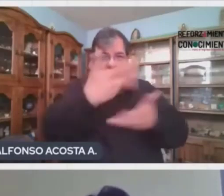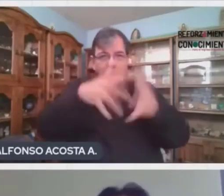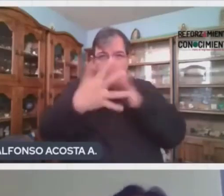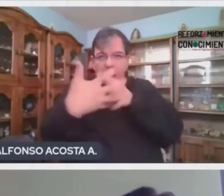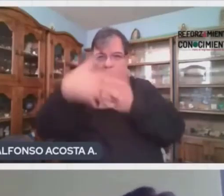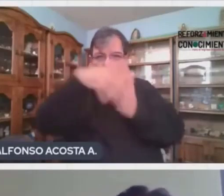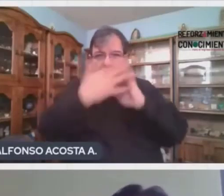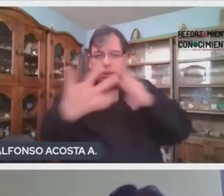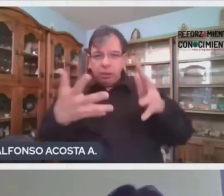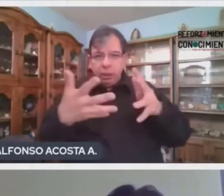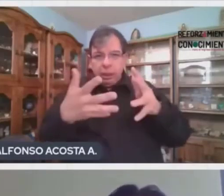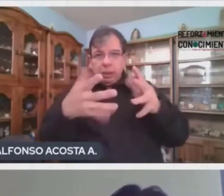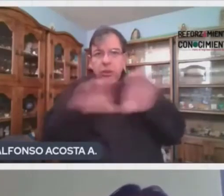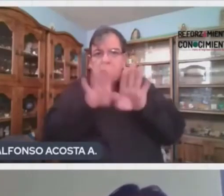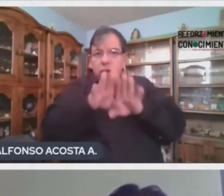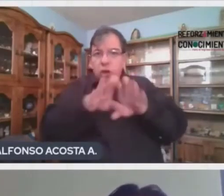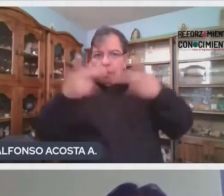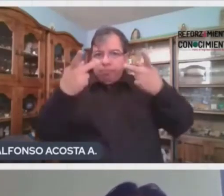interacción depredador-prisa.